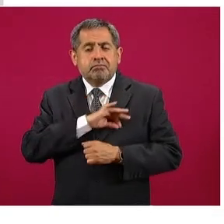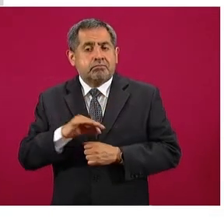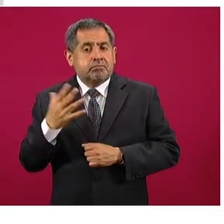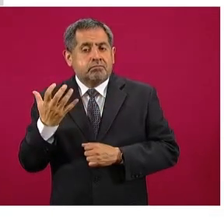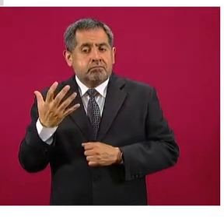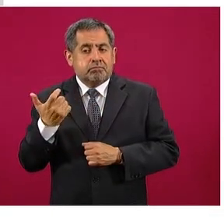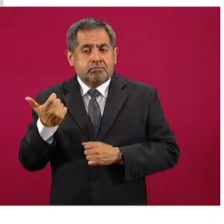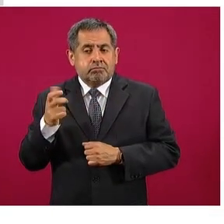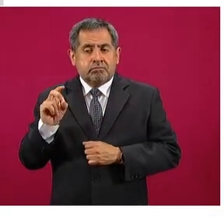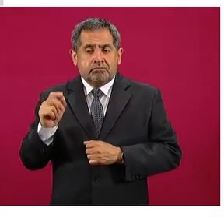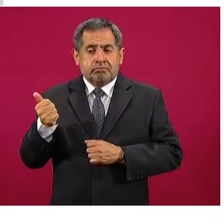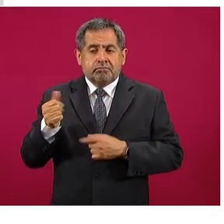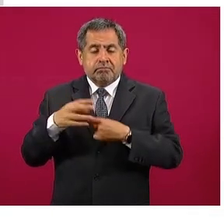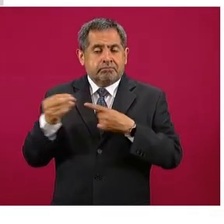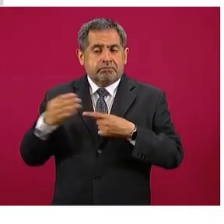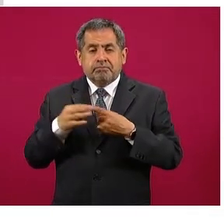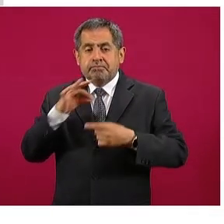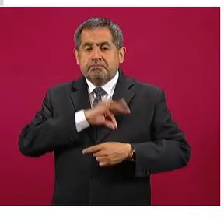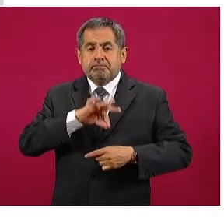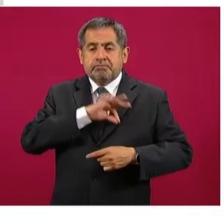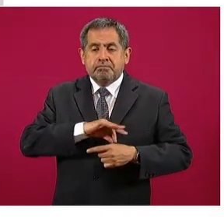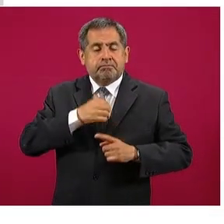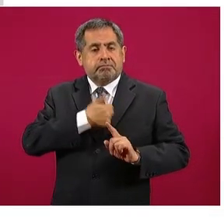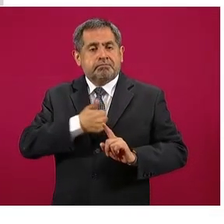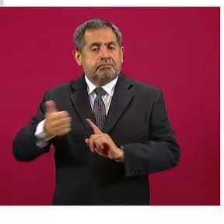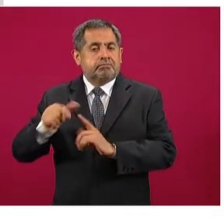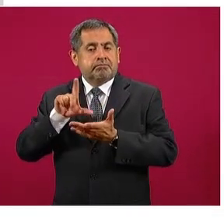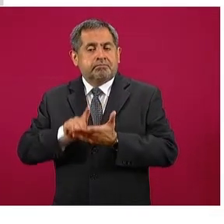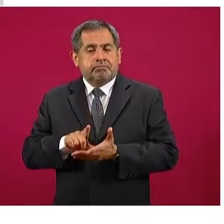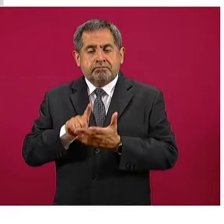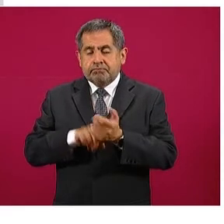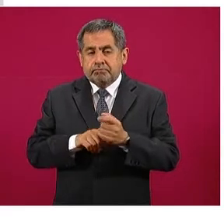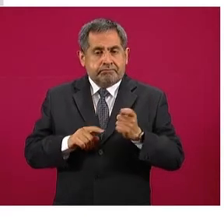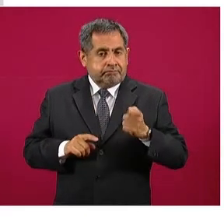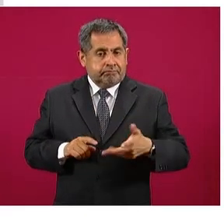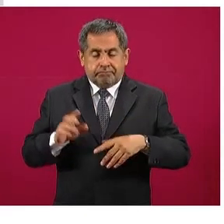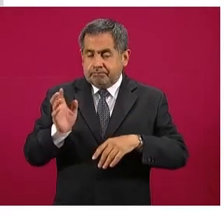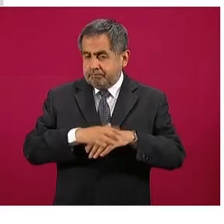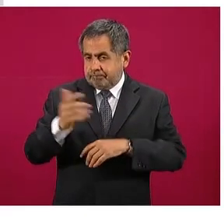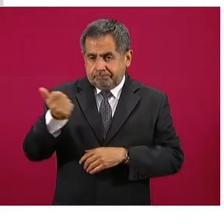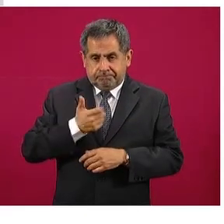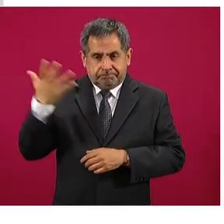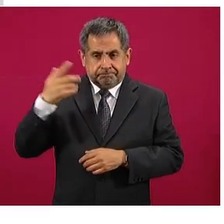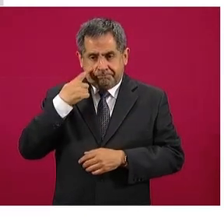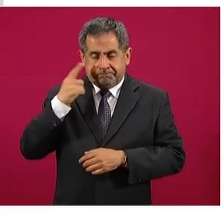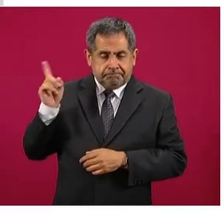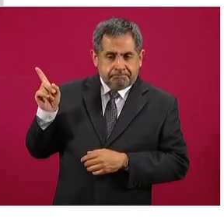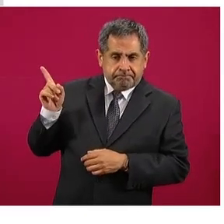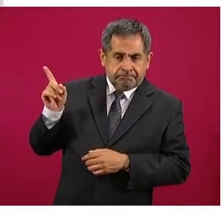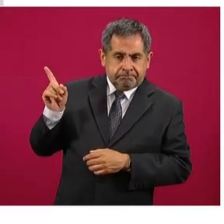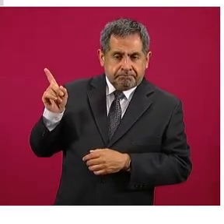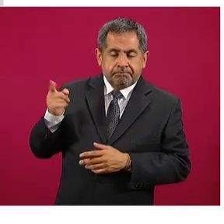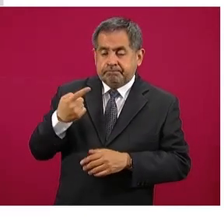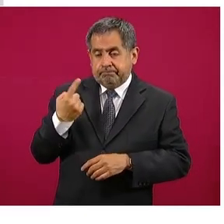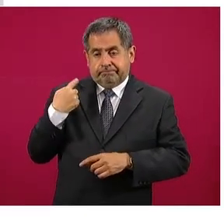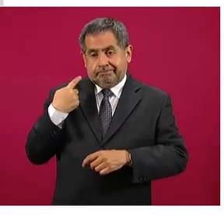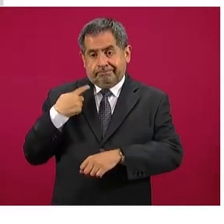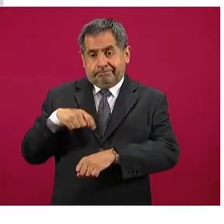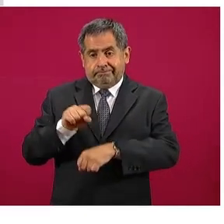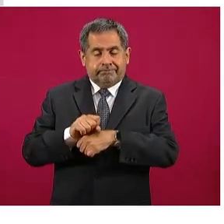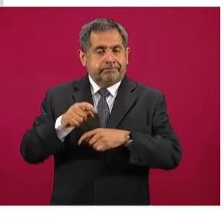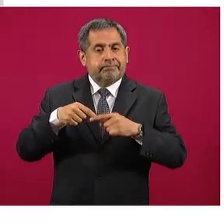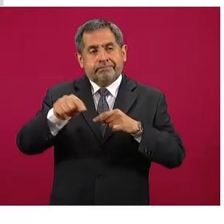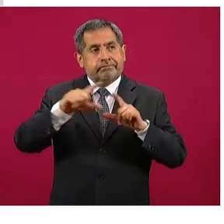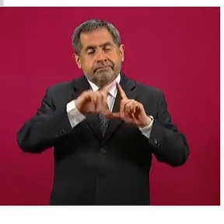pesos 36 centavos por litro, es lo más caro que detectamos en esta semana en todo el